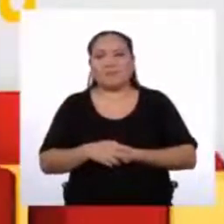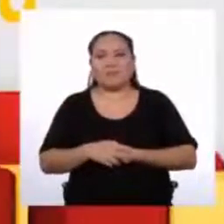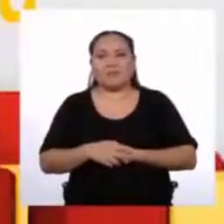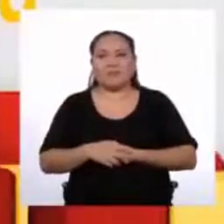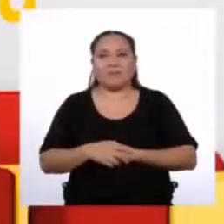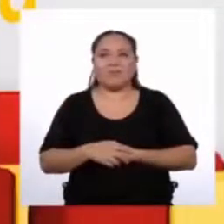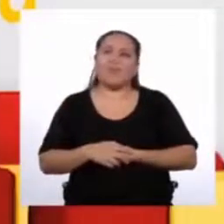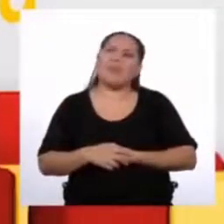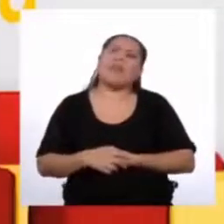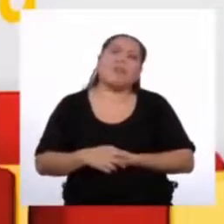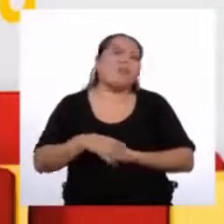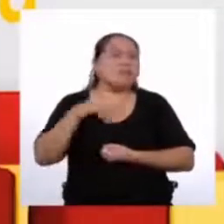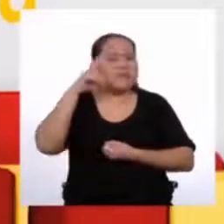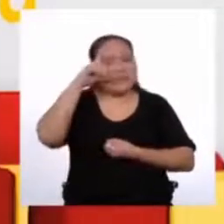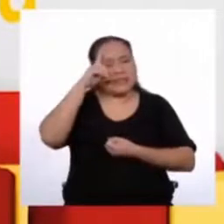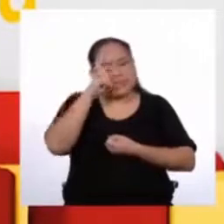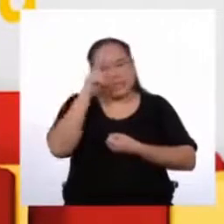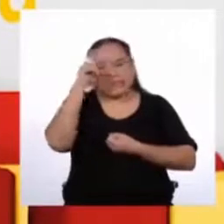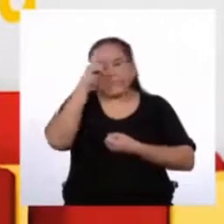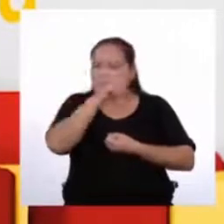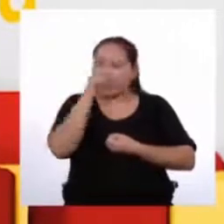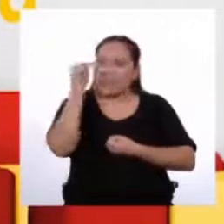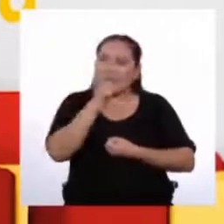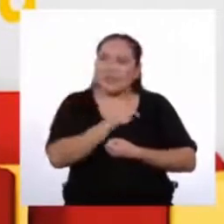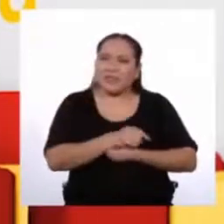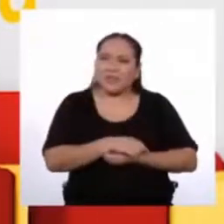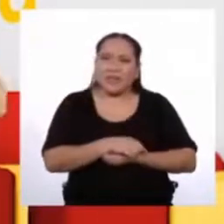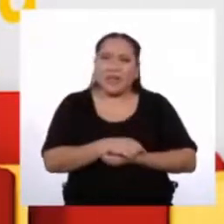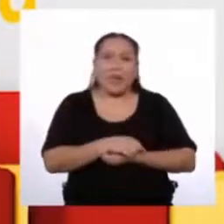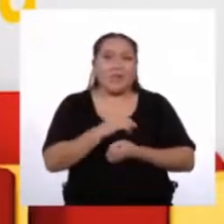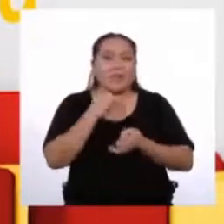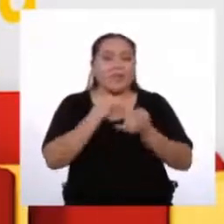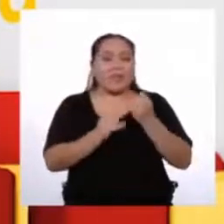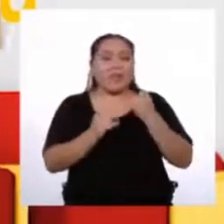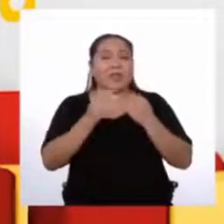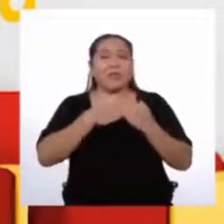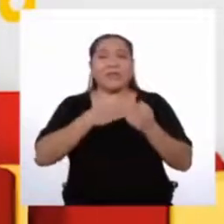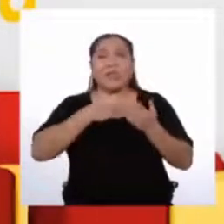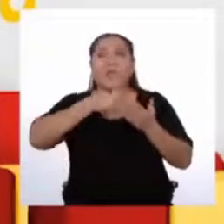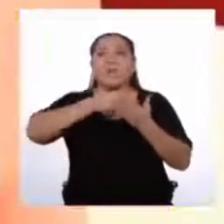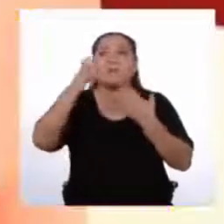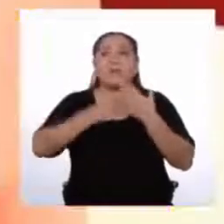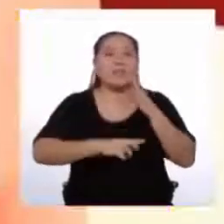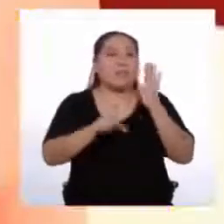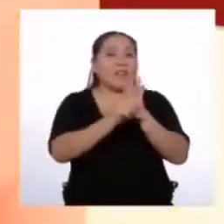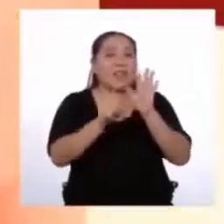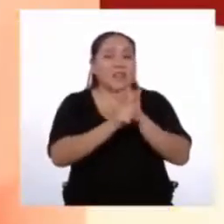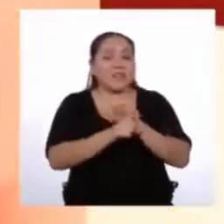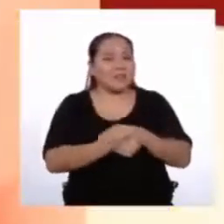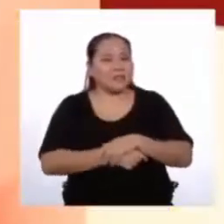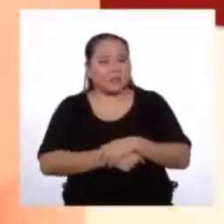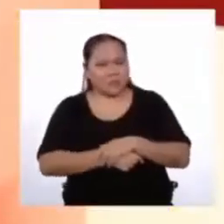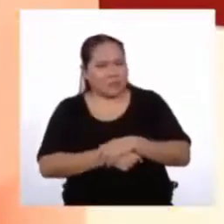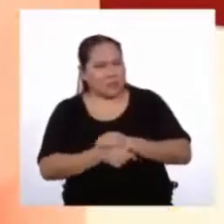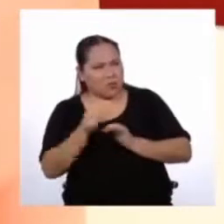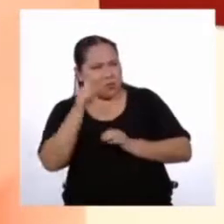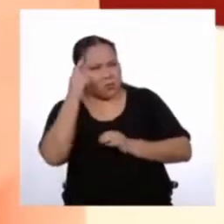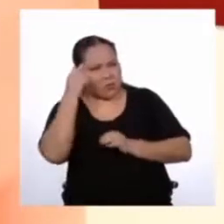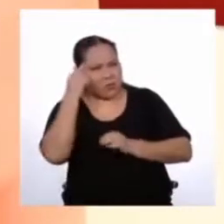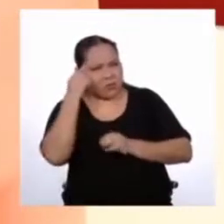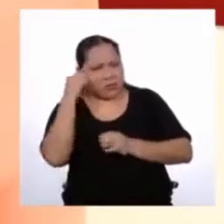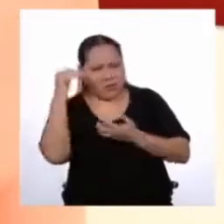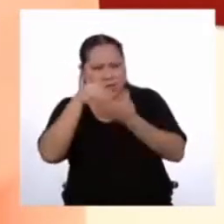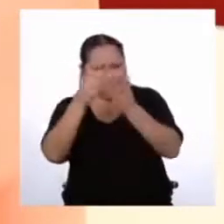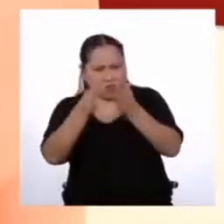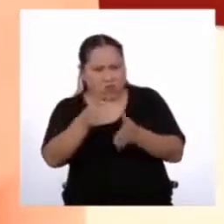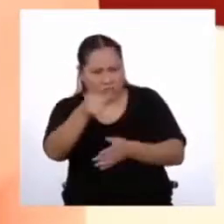Tanto me costó Y al final Lo logré Mi proyecto de ley ¿Tú crees Que los estudiantes Que nos